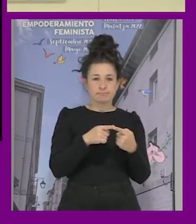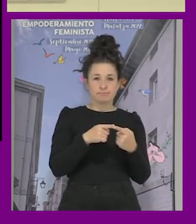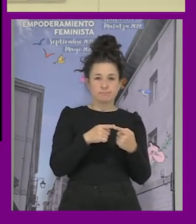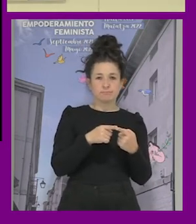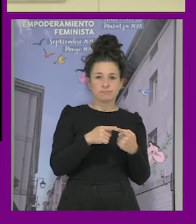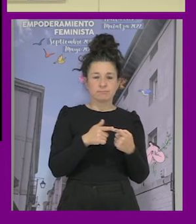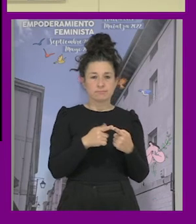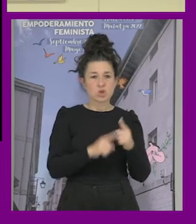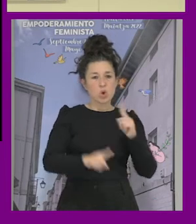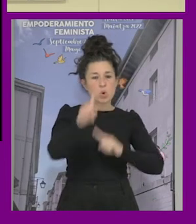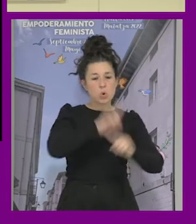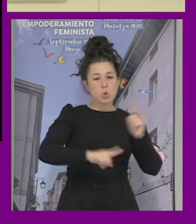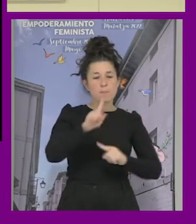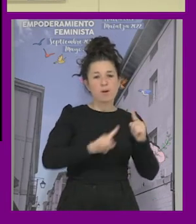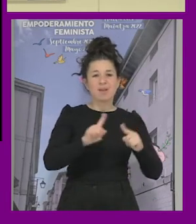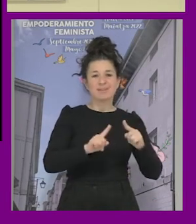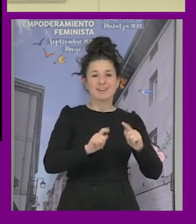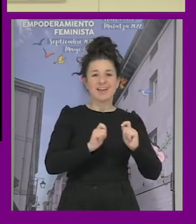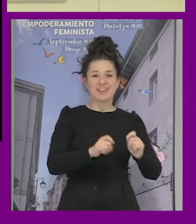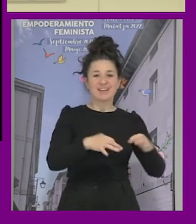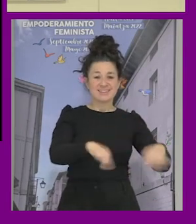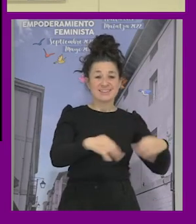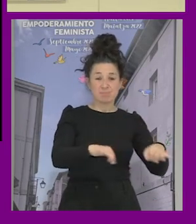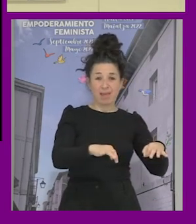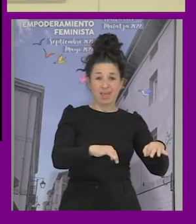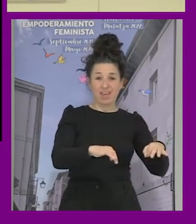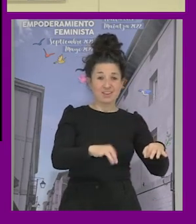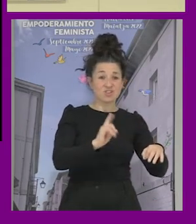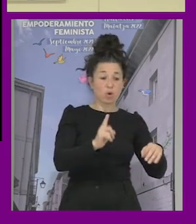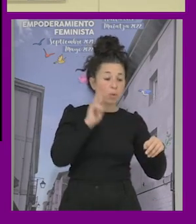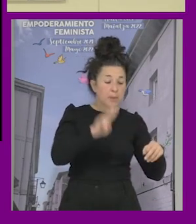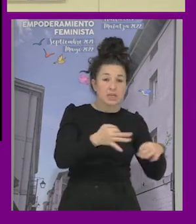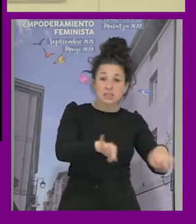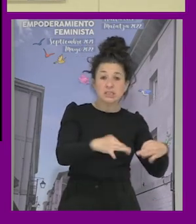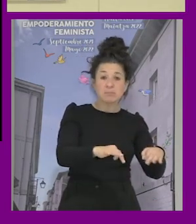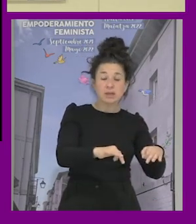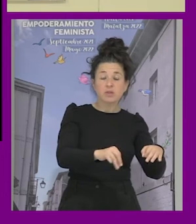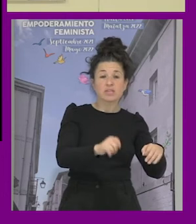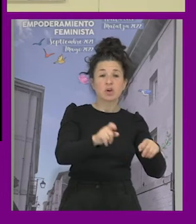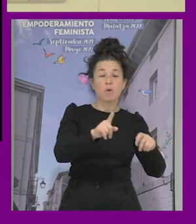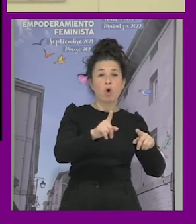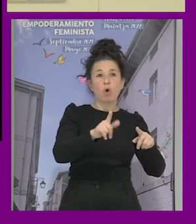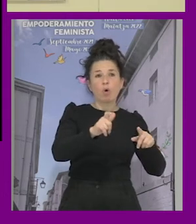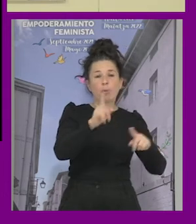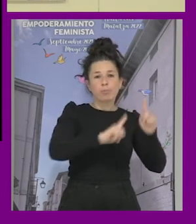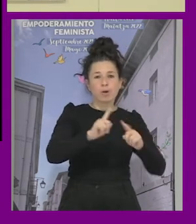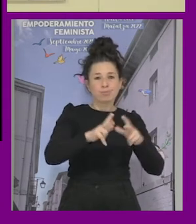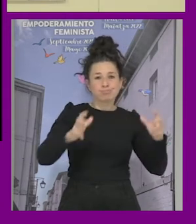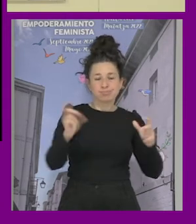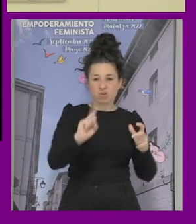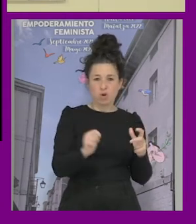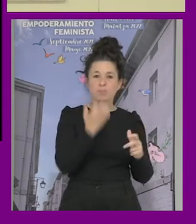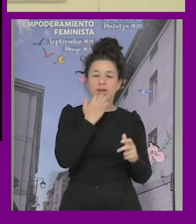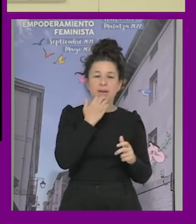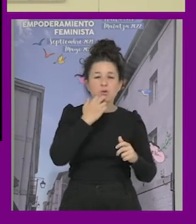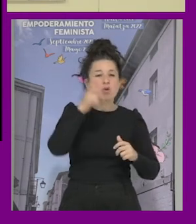problemáticas y no puede atender a problemáticas complejas ¿no? por ejemplo una mujer mayor venida de ecuador